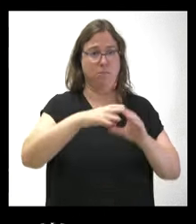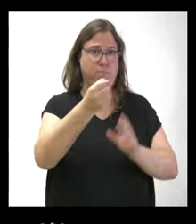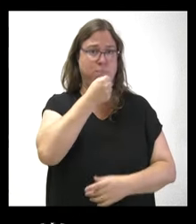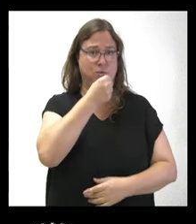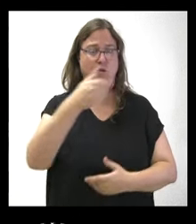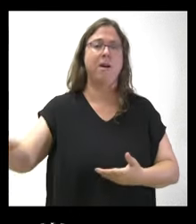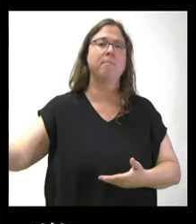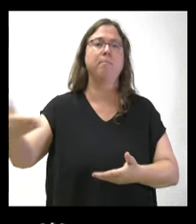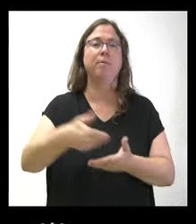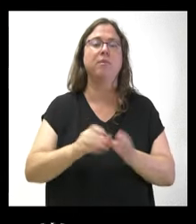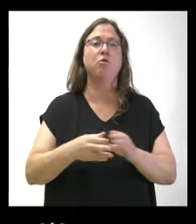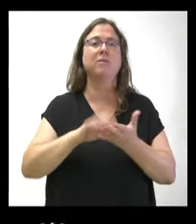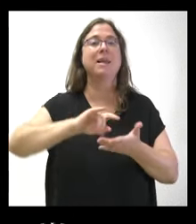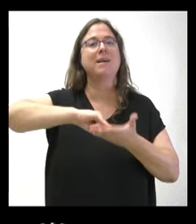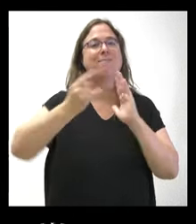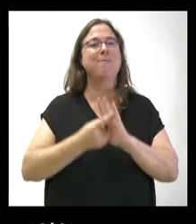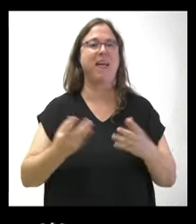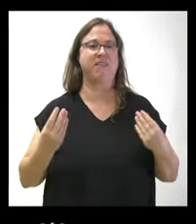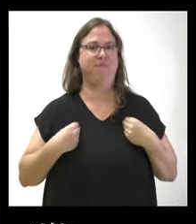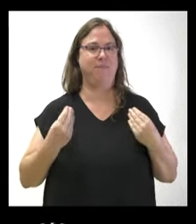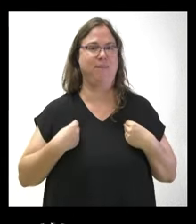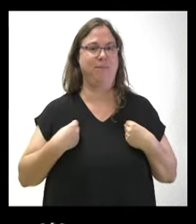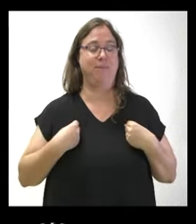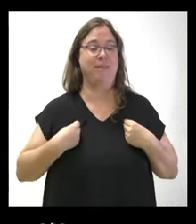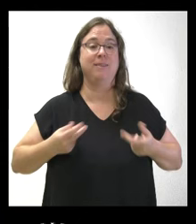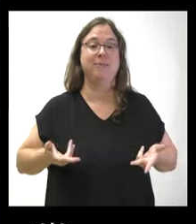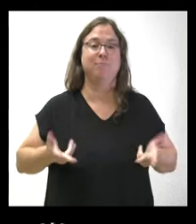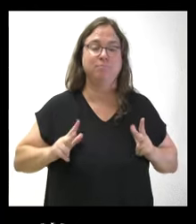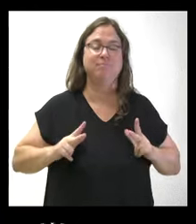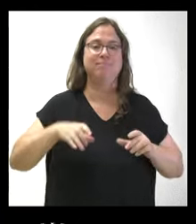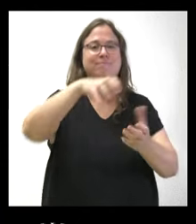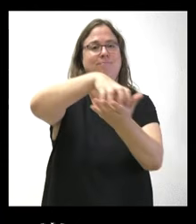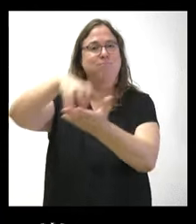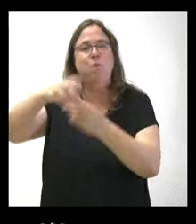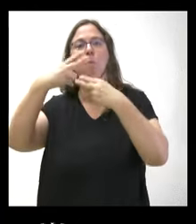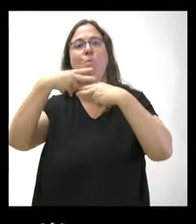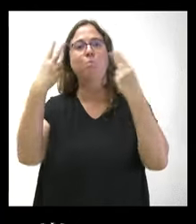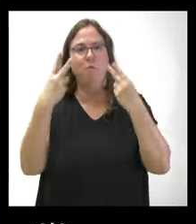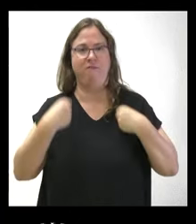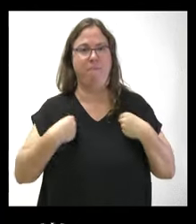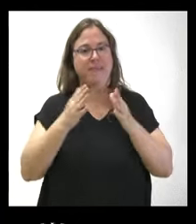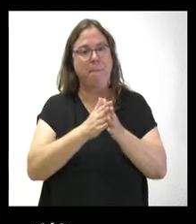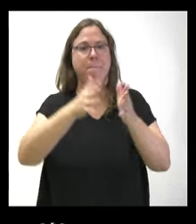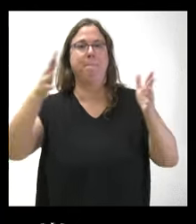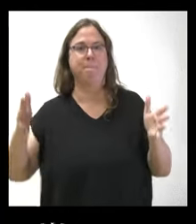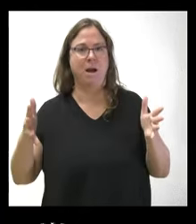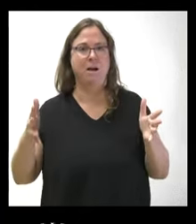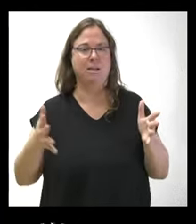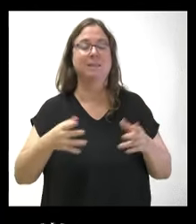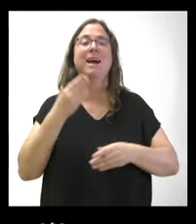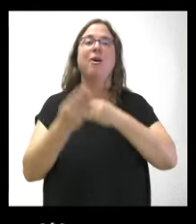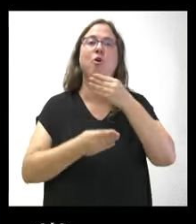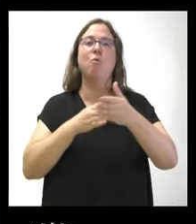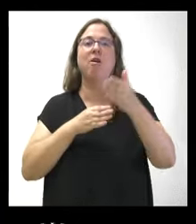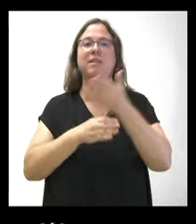Junta un plan de vivienda que habilite un parque público de vivienda, que lo amplíe y que se haga con alquiler social.